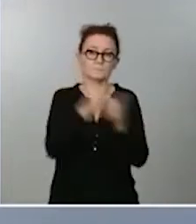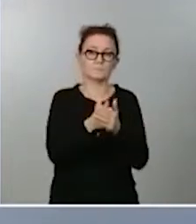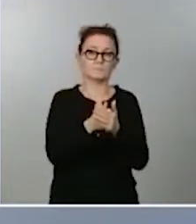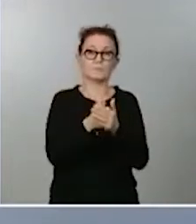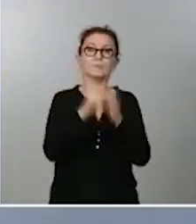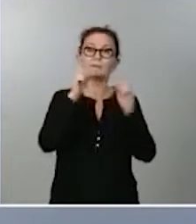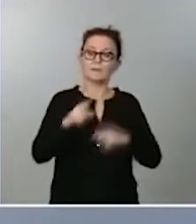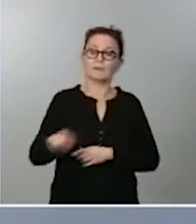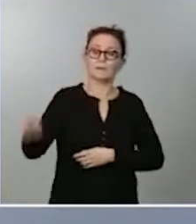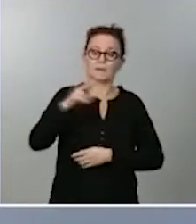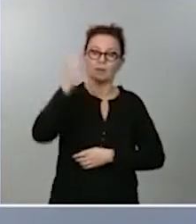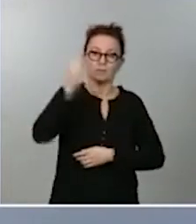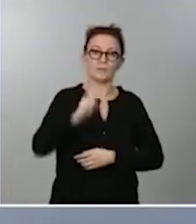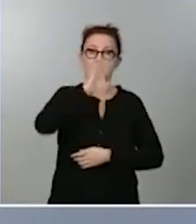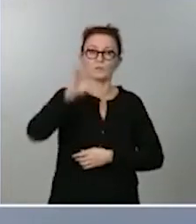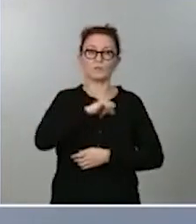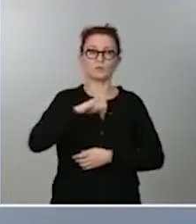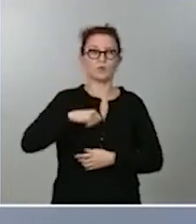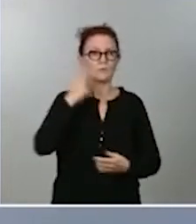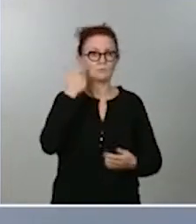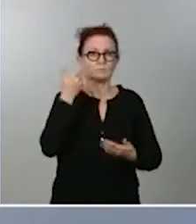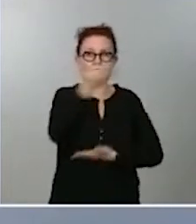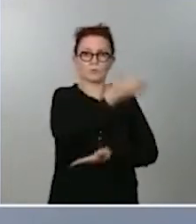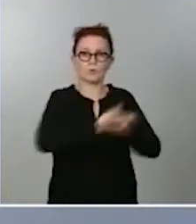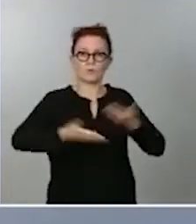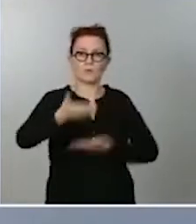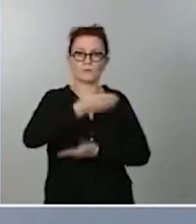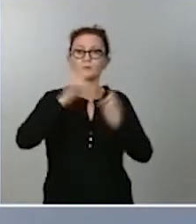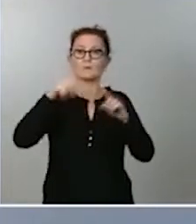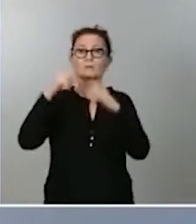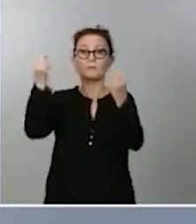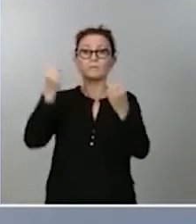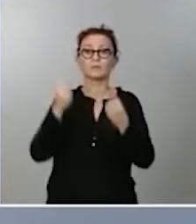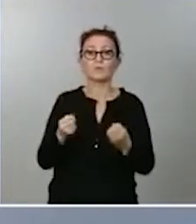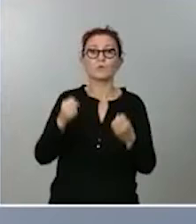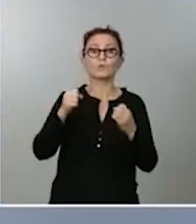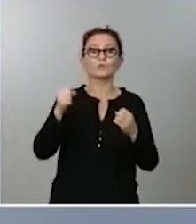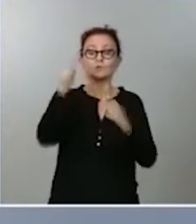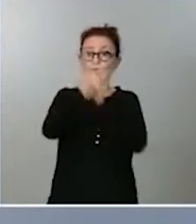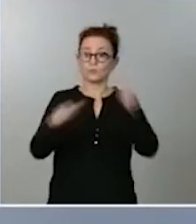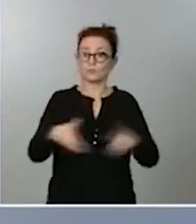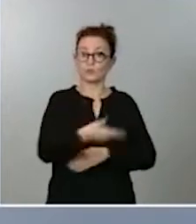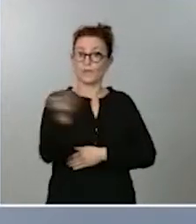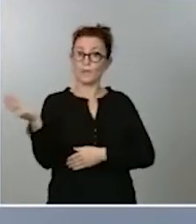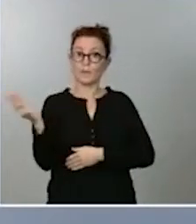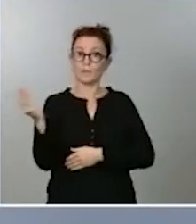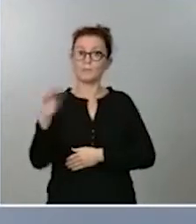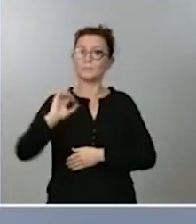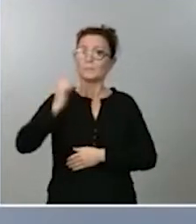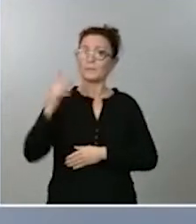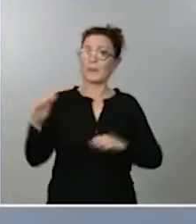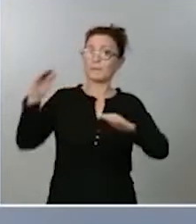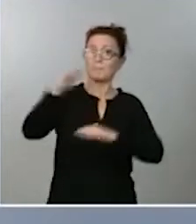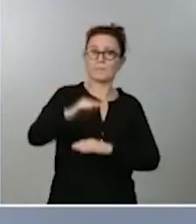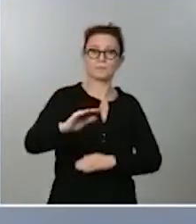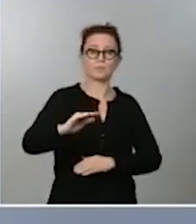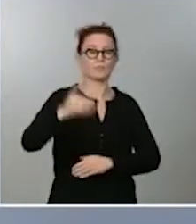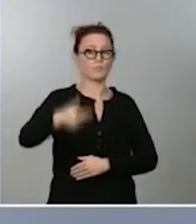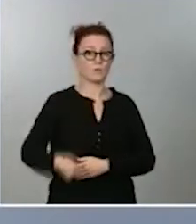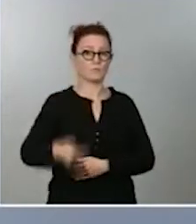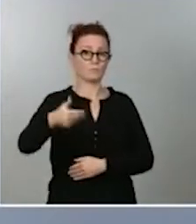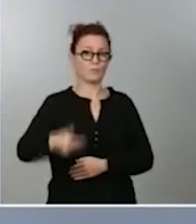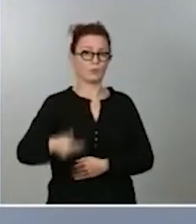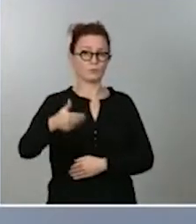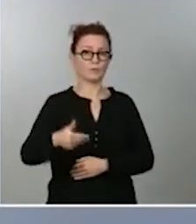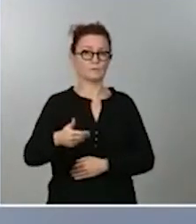con comunidades autónomas estamos en coordinación con todas las instituciones la sociedad civil este es un primer paso un primer paso muy importante muy esperado